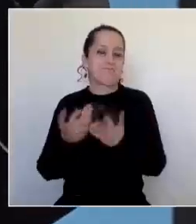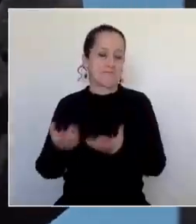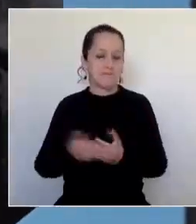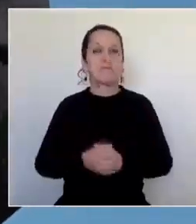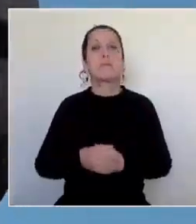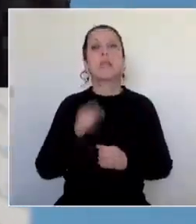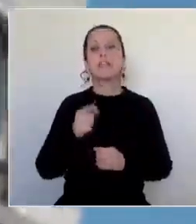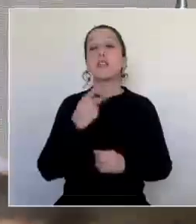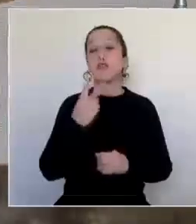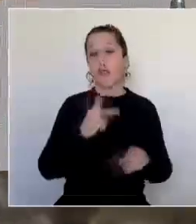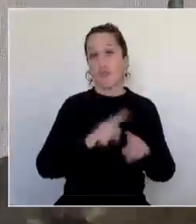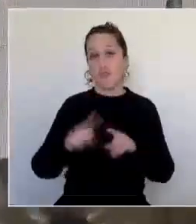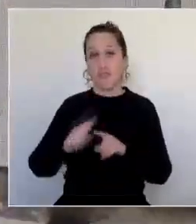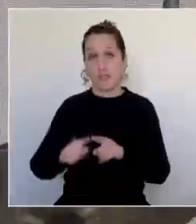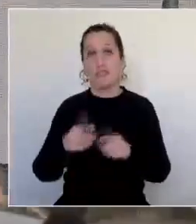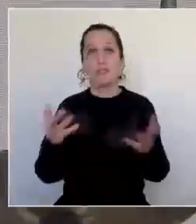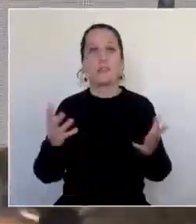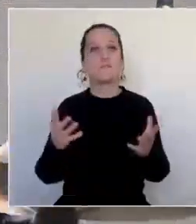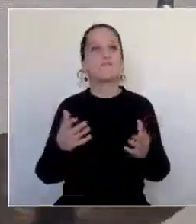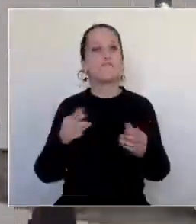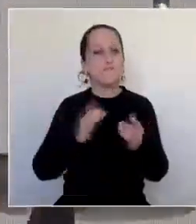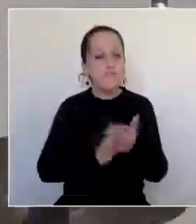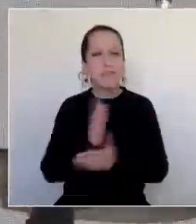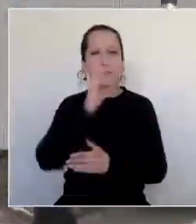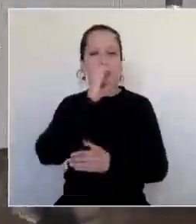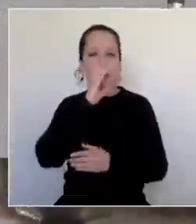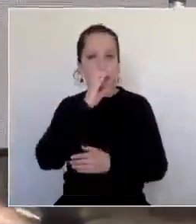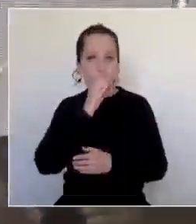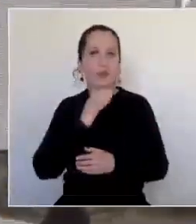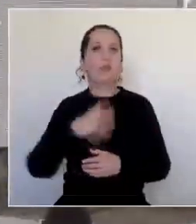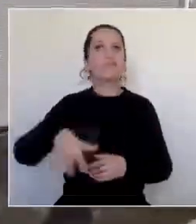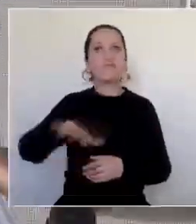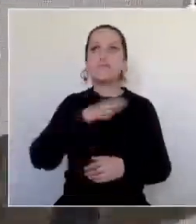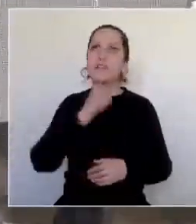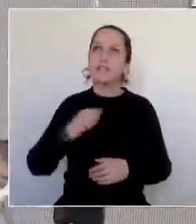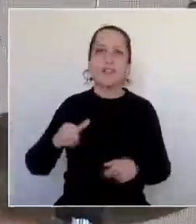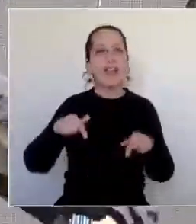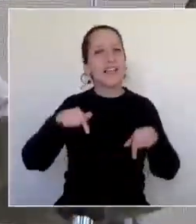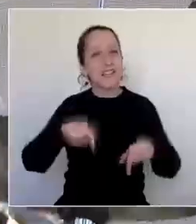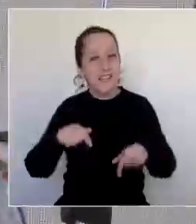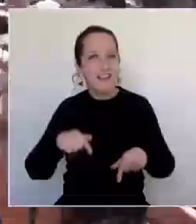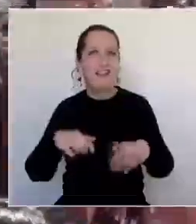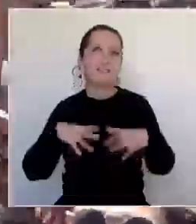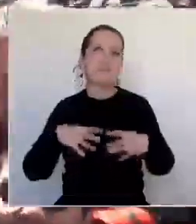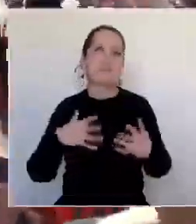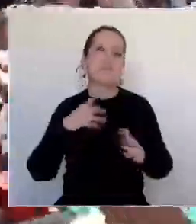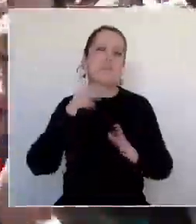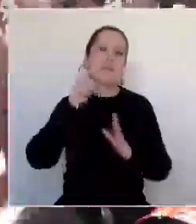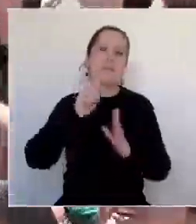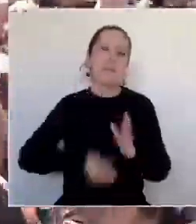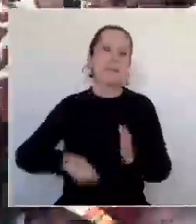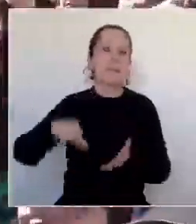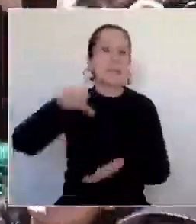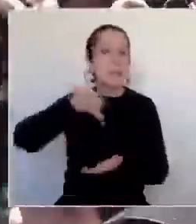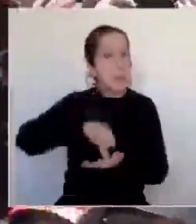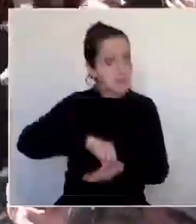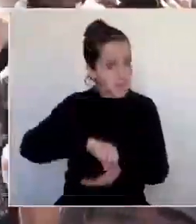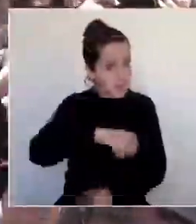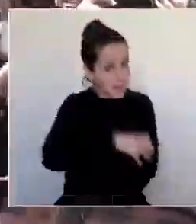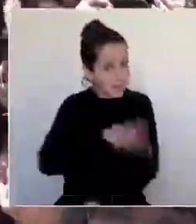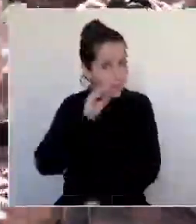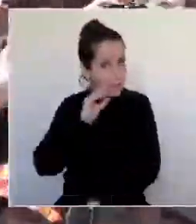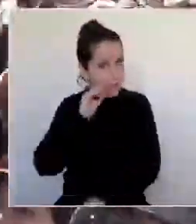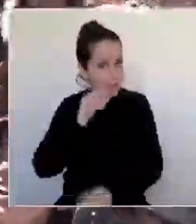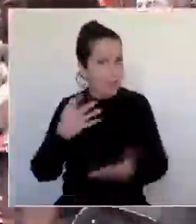dos históricos hitos que significaron un tremendo regalo para la ciudad y su gente en el mes en que la capital del Bío